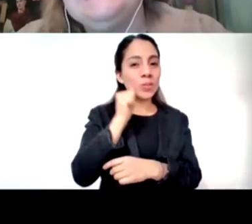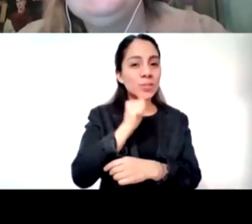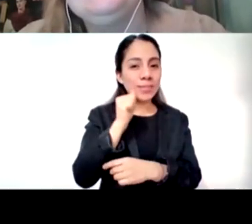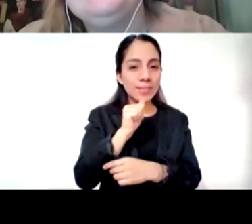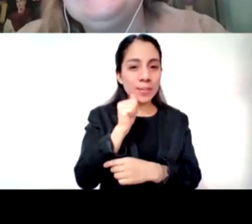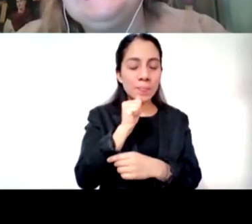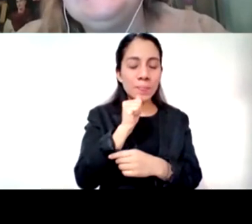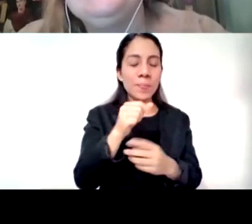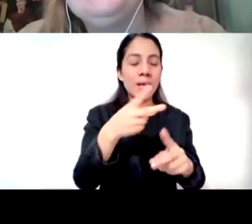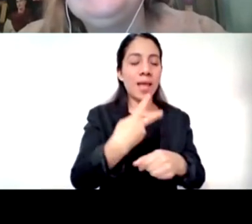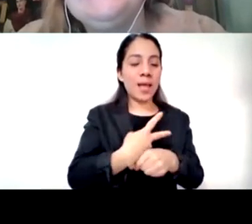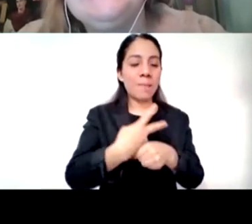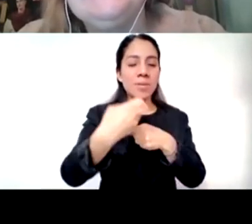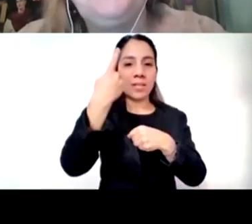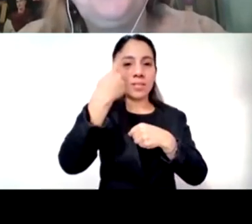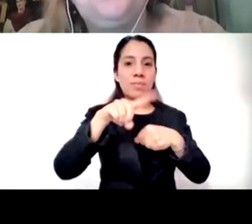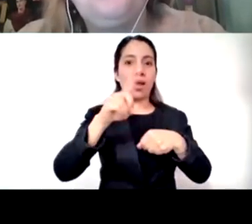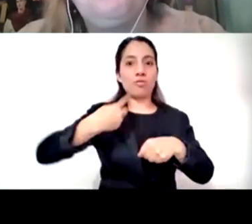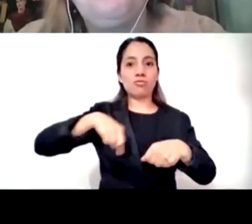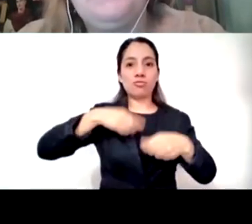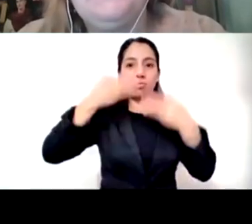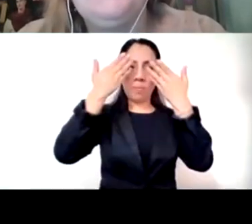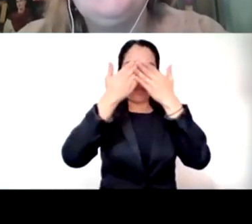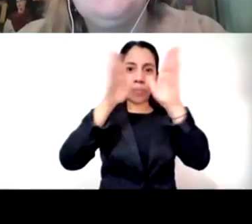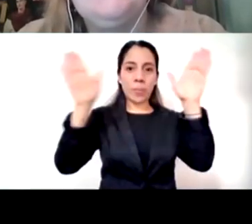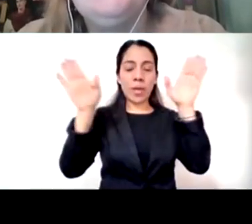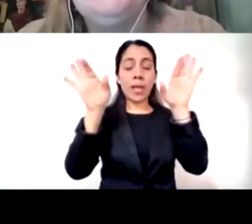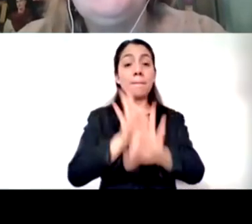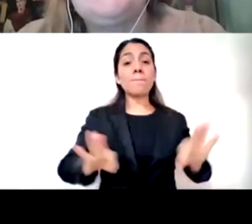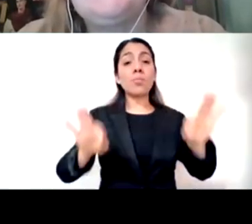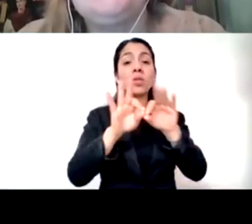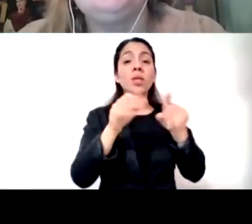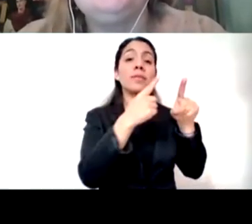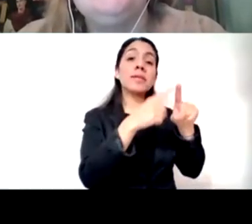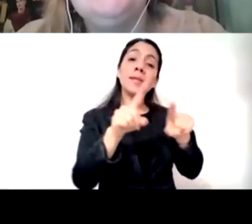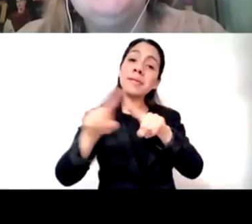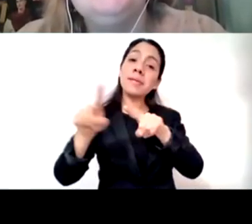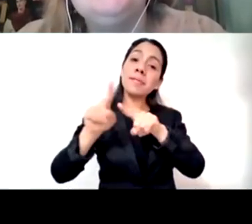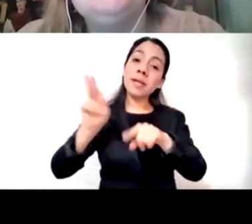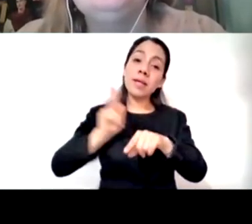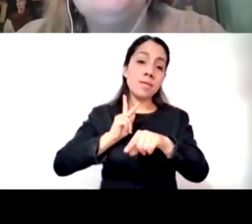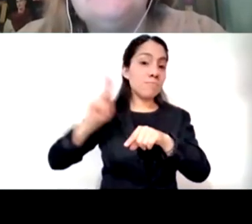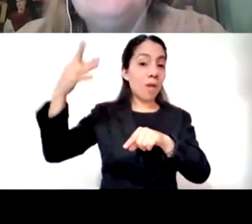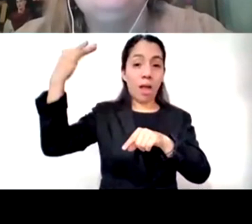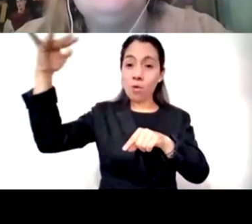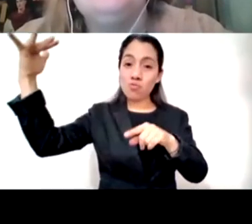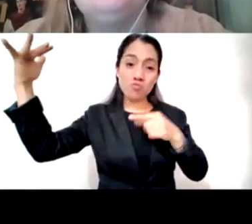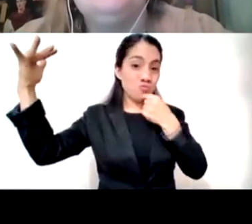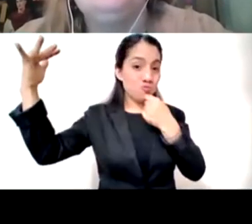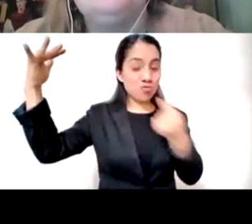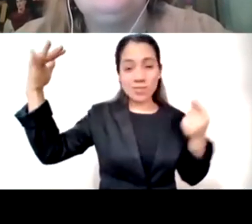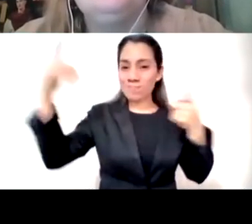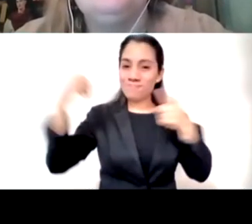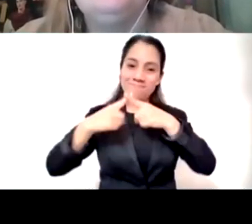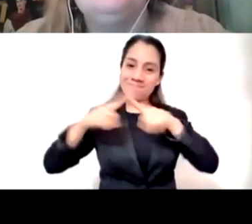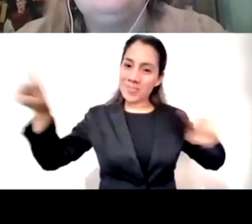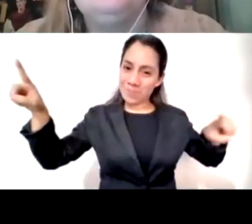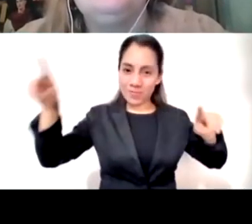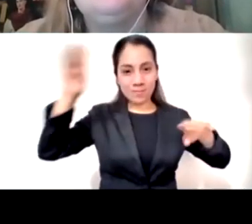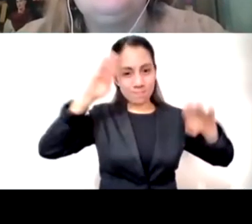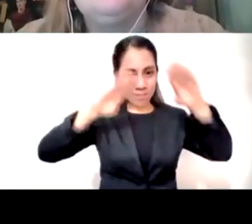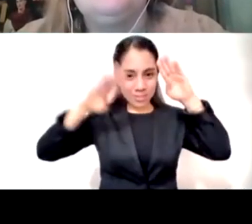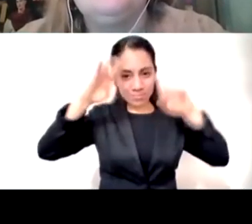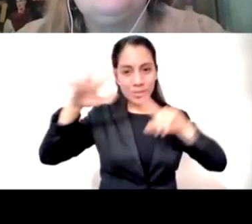¿qué más les podemos que le podemos responder a papás como Atahualpa o como muchos otros ¿no? que queremos